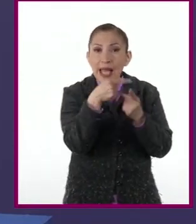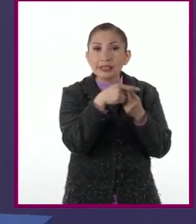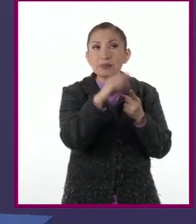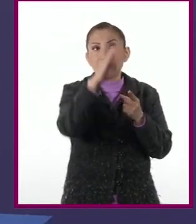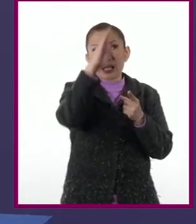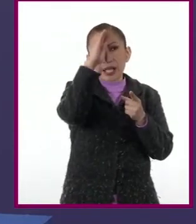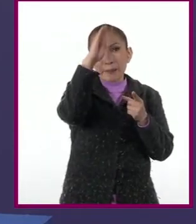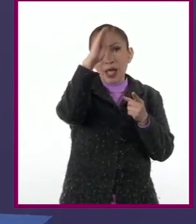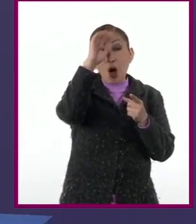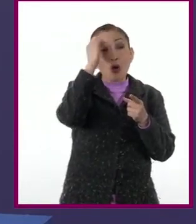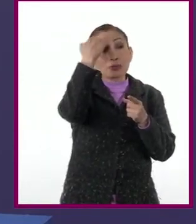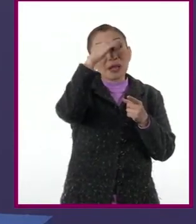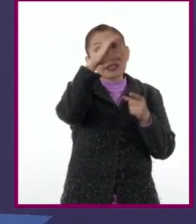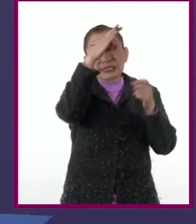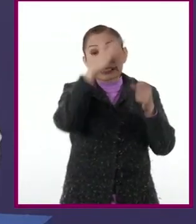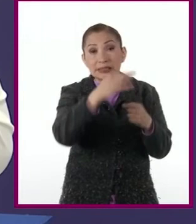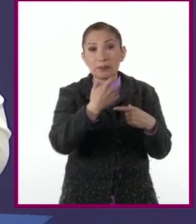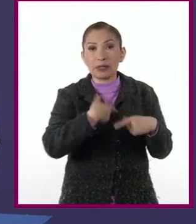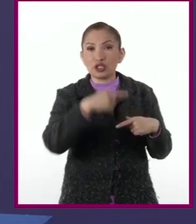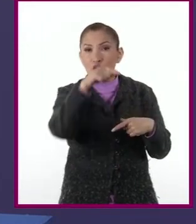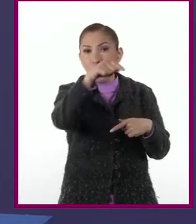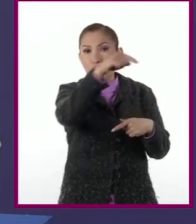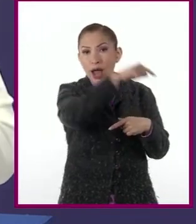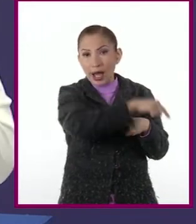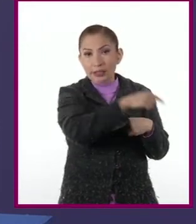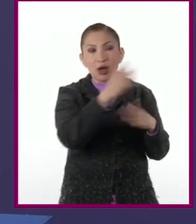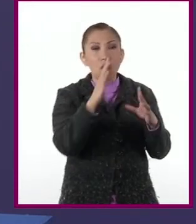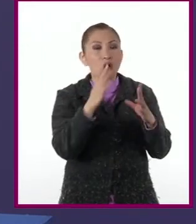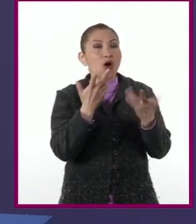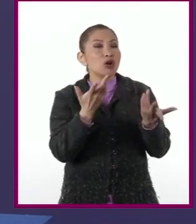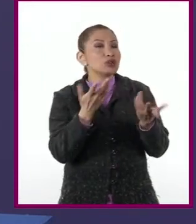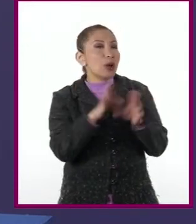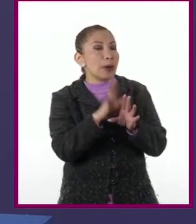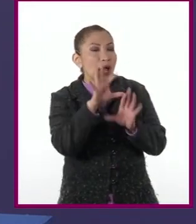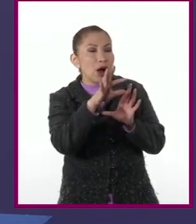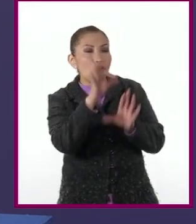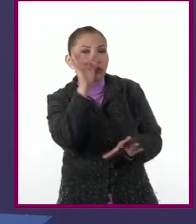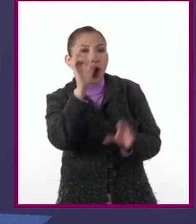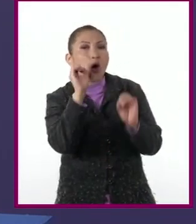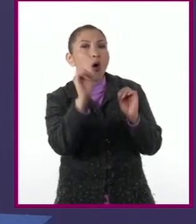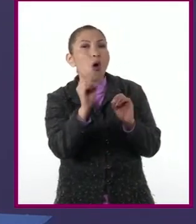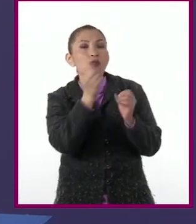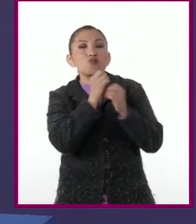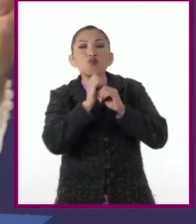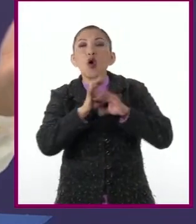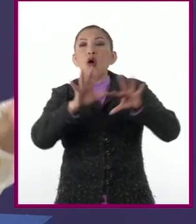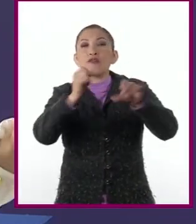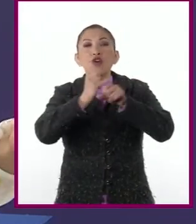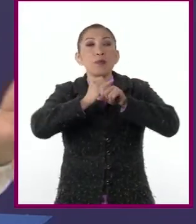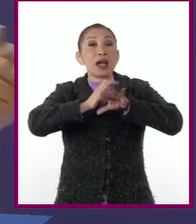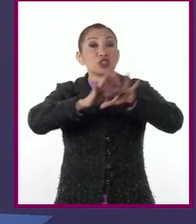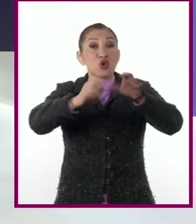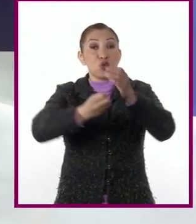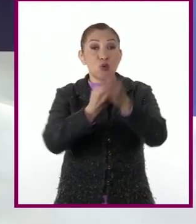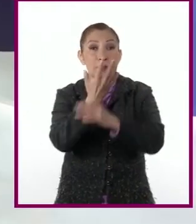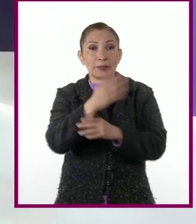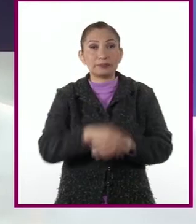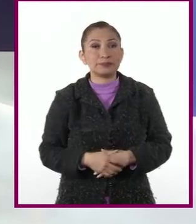pensamientos o experiencias originales, informan sobre un descubrimiento o comparten información nueva.